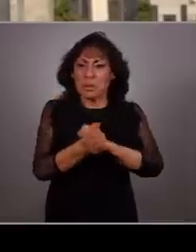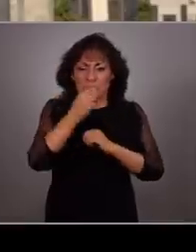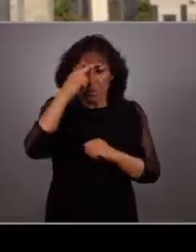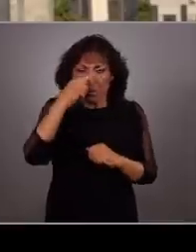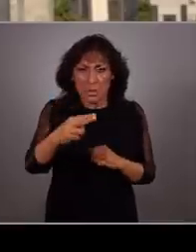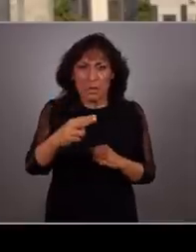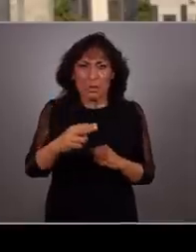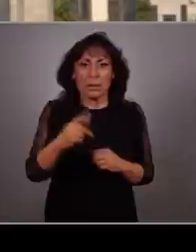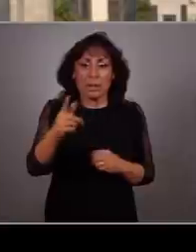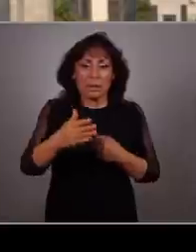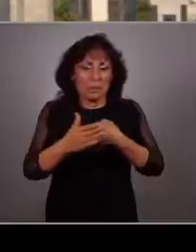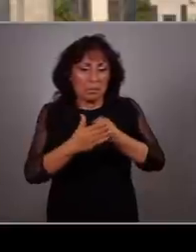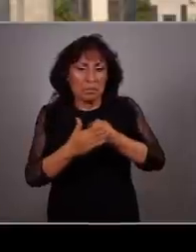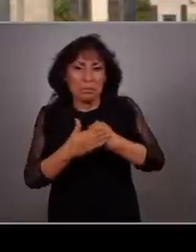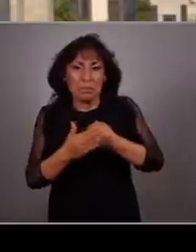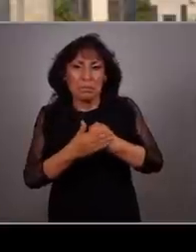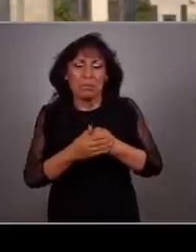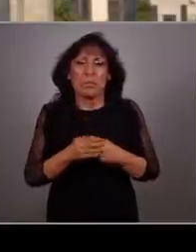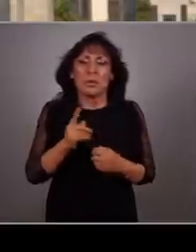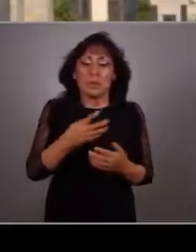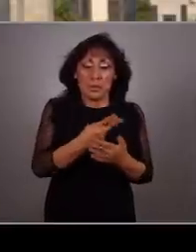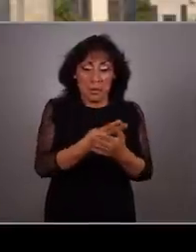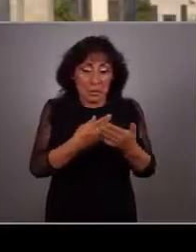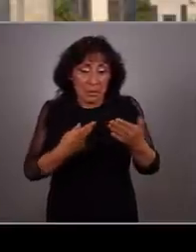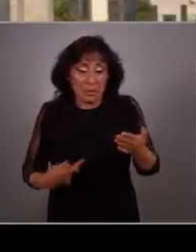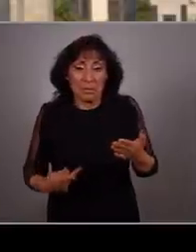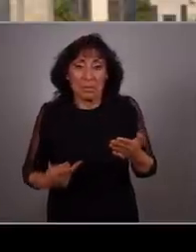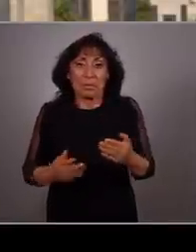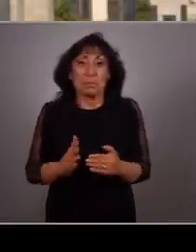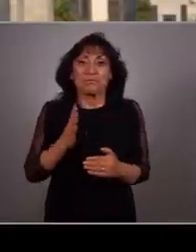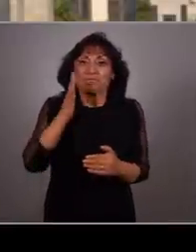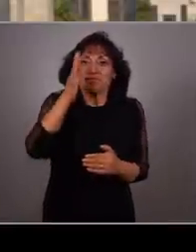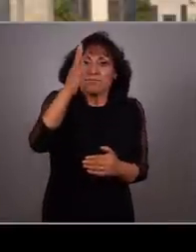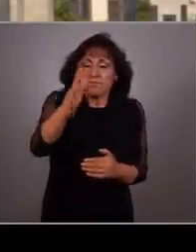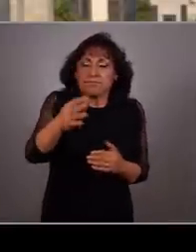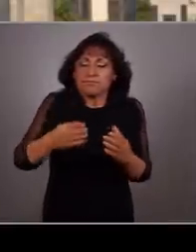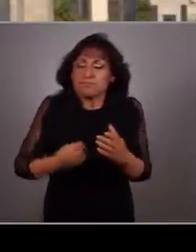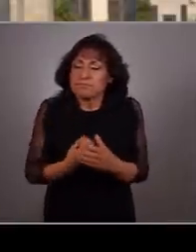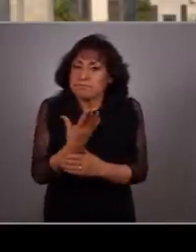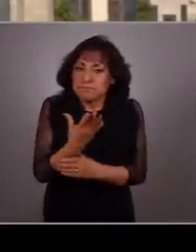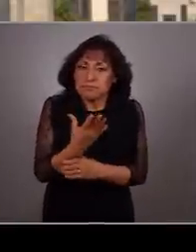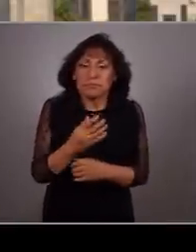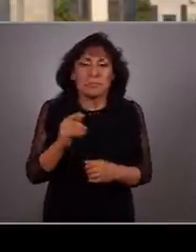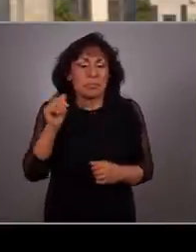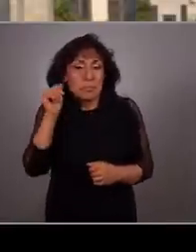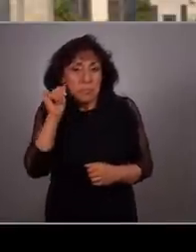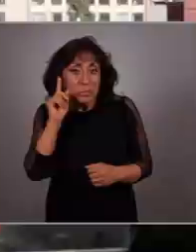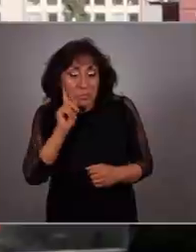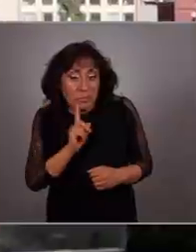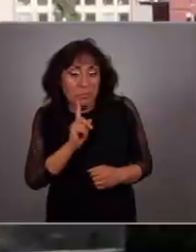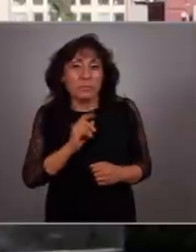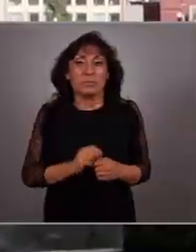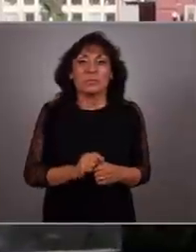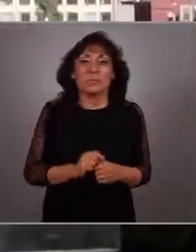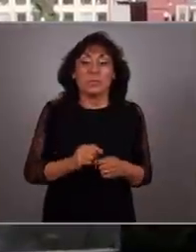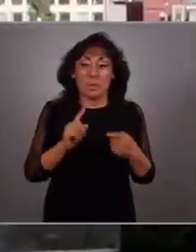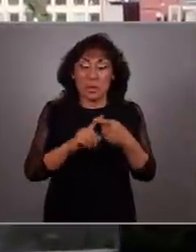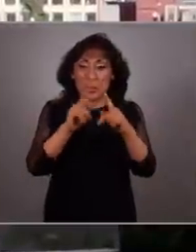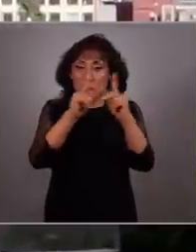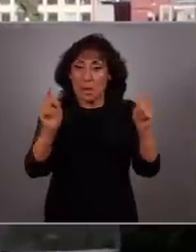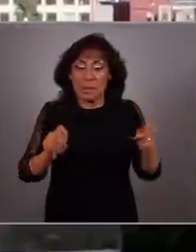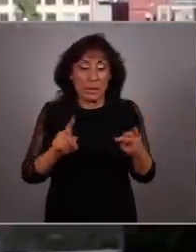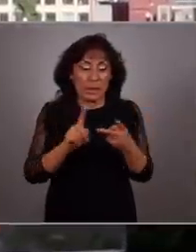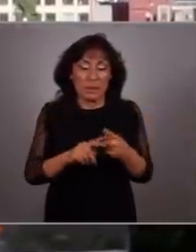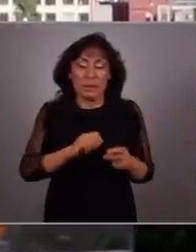evolución mexicana es nuestro llamado. Nuestro plan para hacer un nuevo trato con y por las mujeres. Un nuevo trato por la